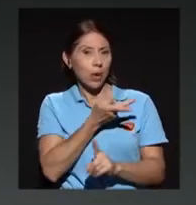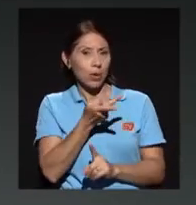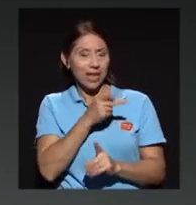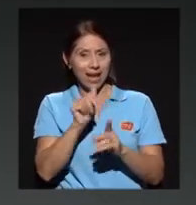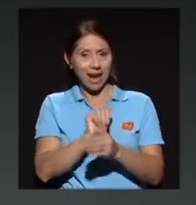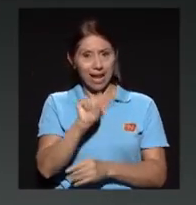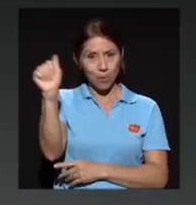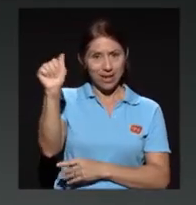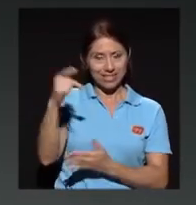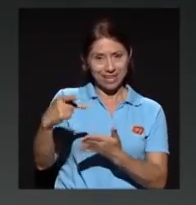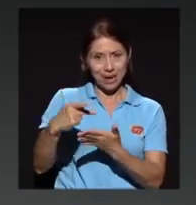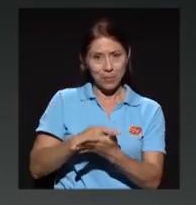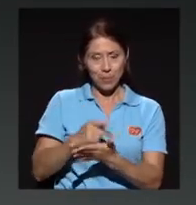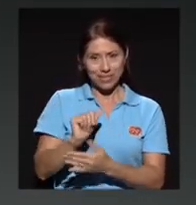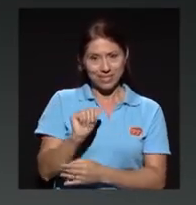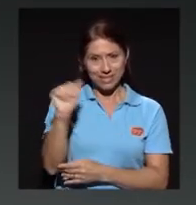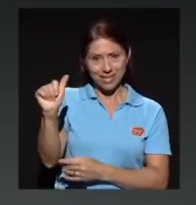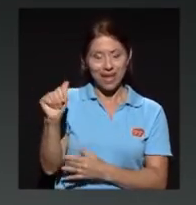provincia.